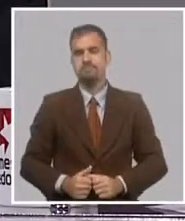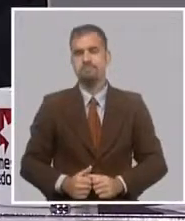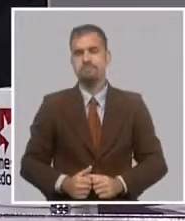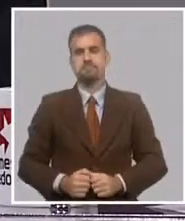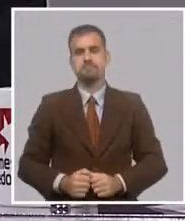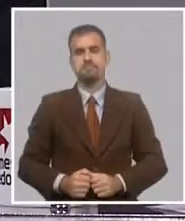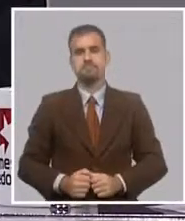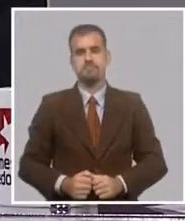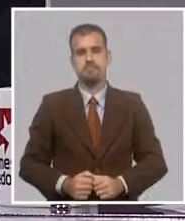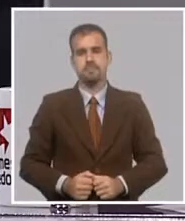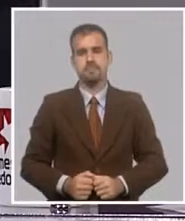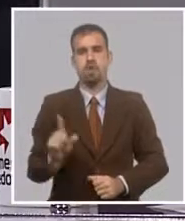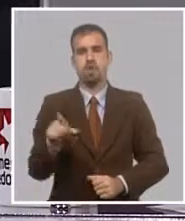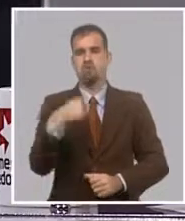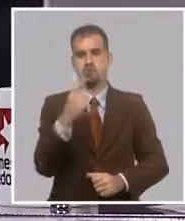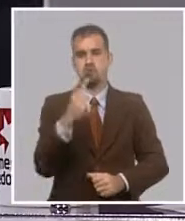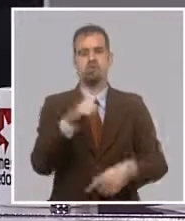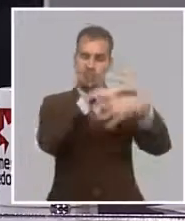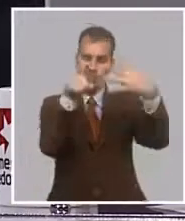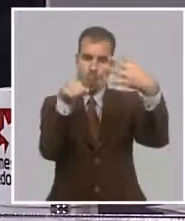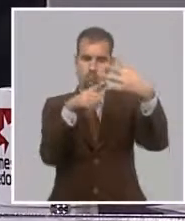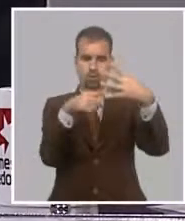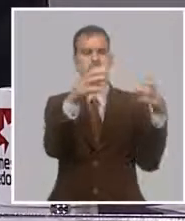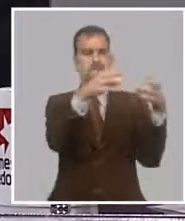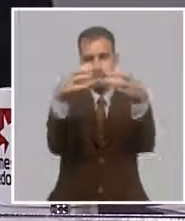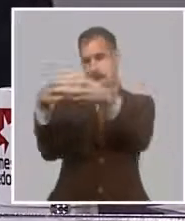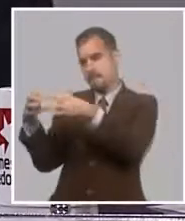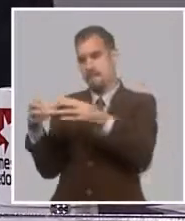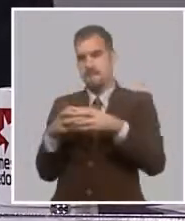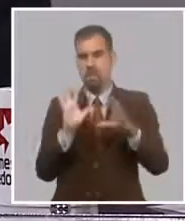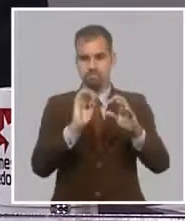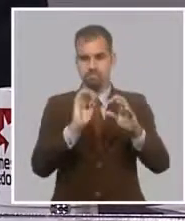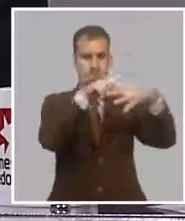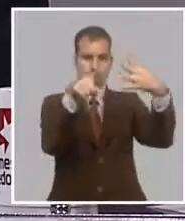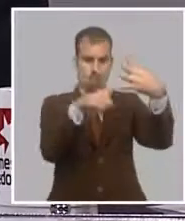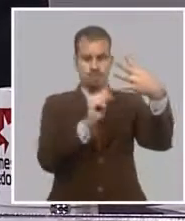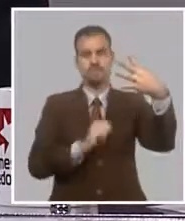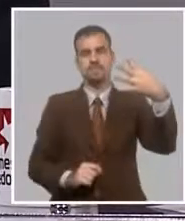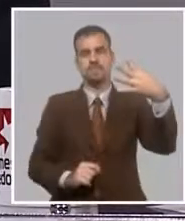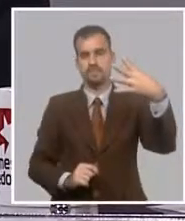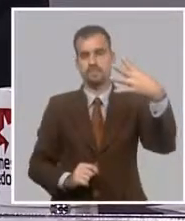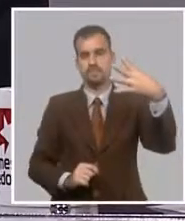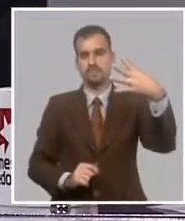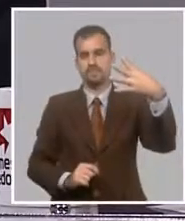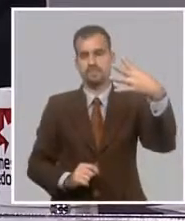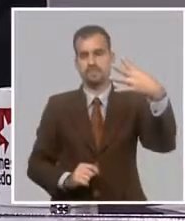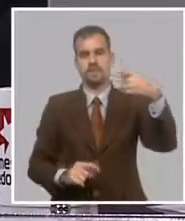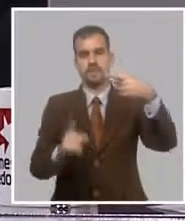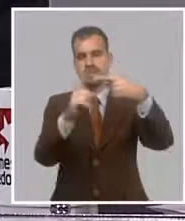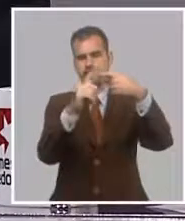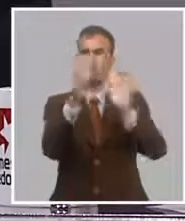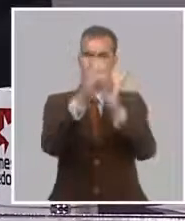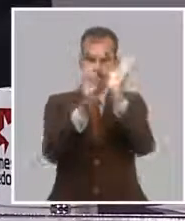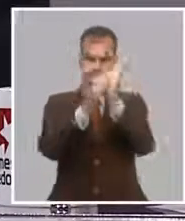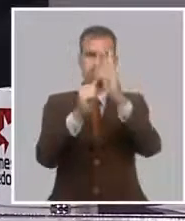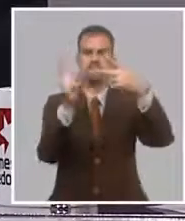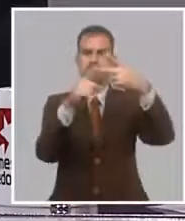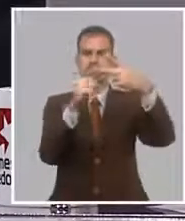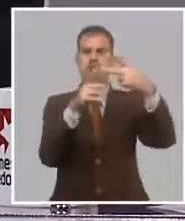Bueno, las hemos dividido en cuatro grupos. El crédito, las garantías,